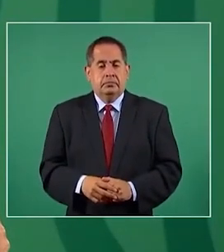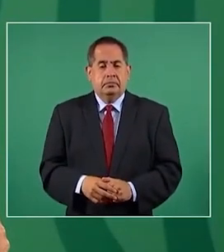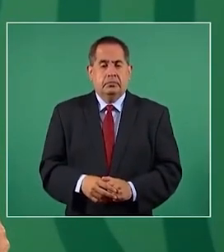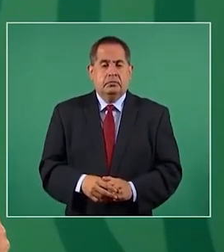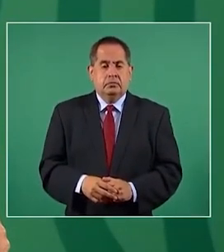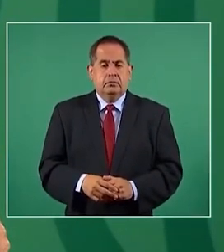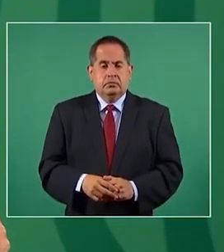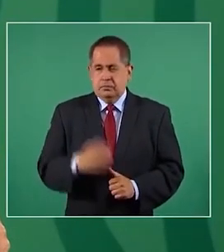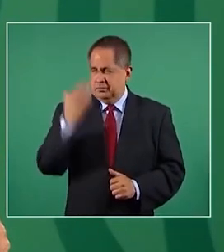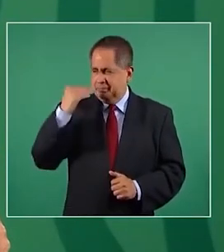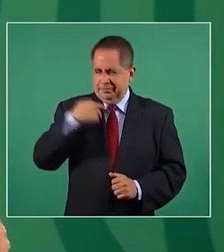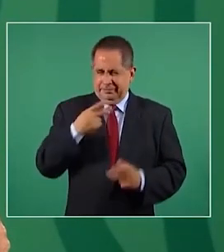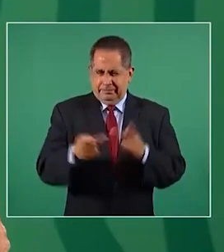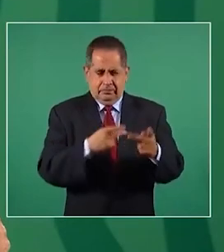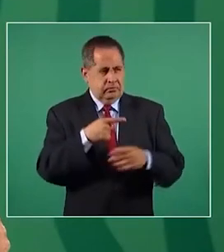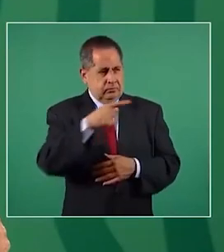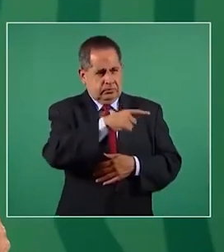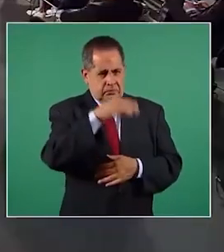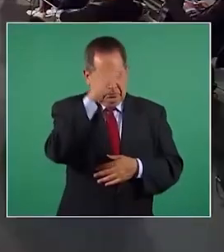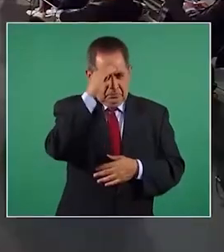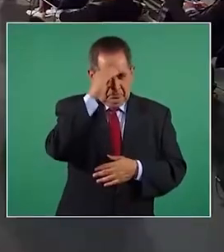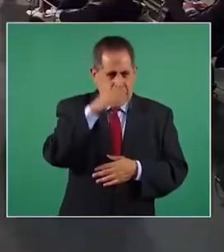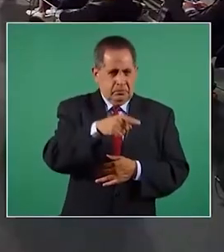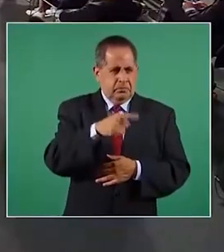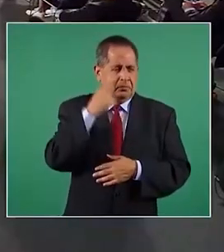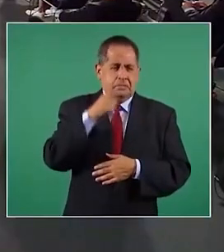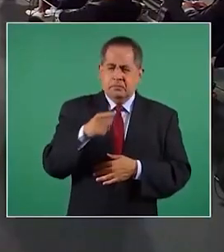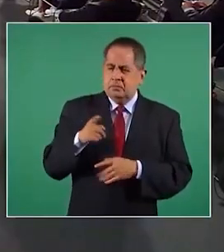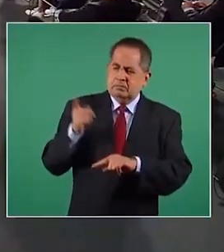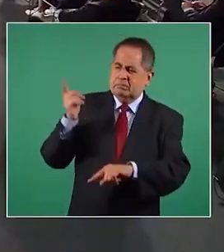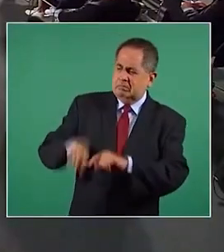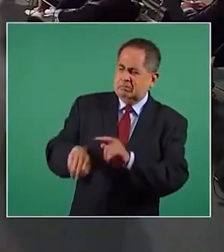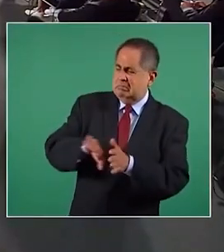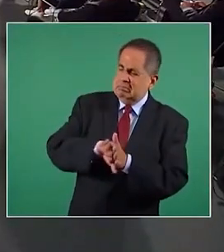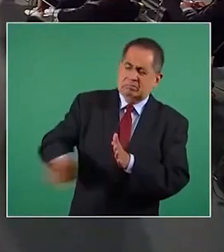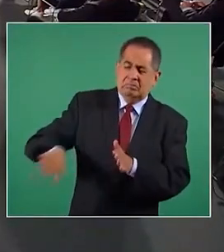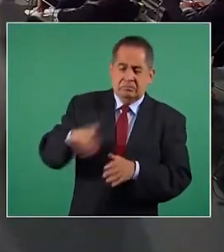le preguntaron oiga, ¿y usted cargó los dados? Sí,